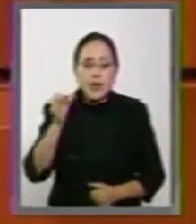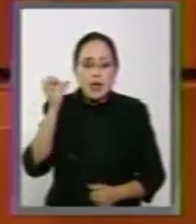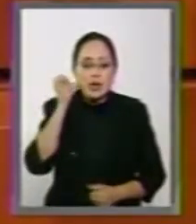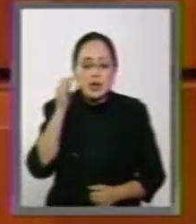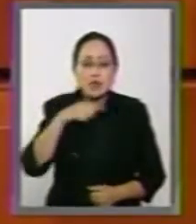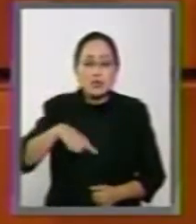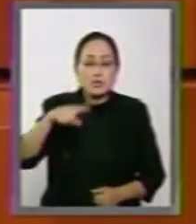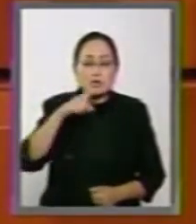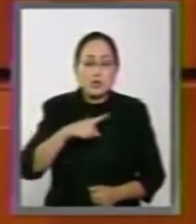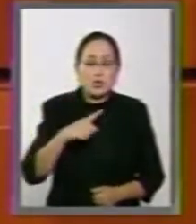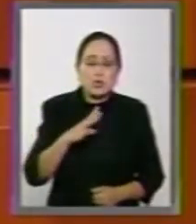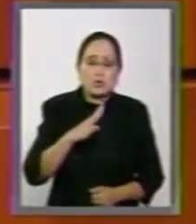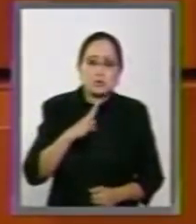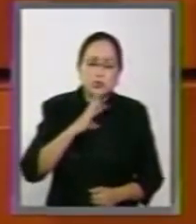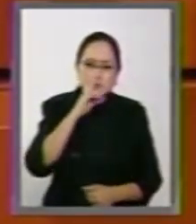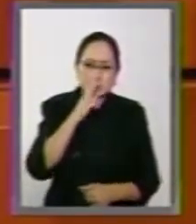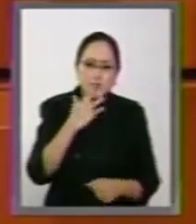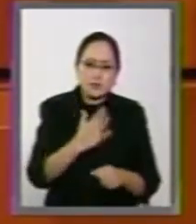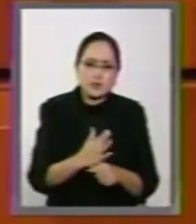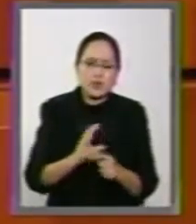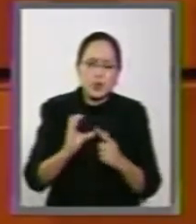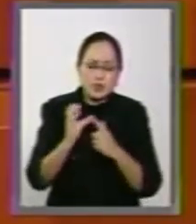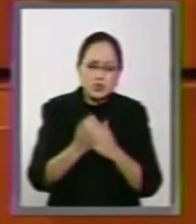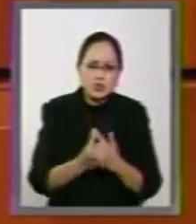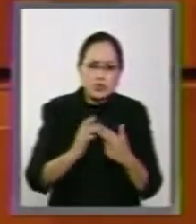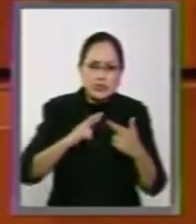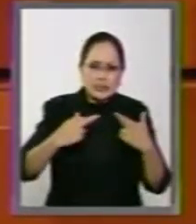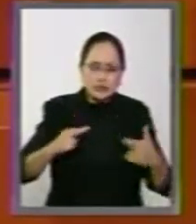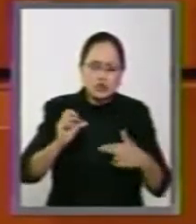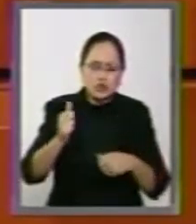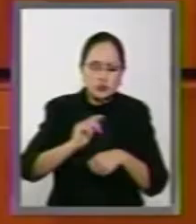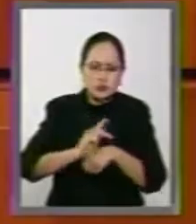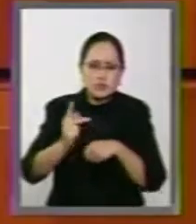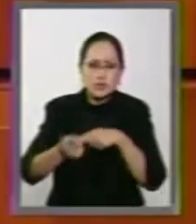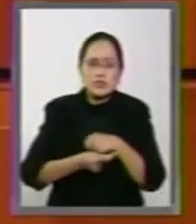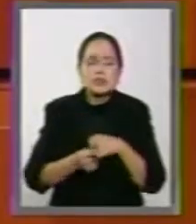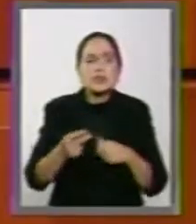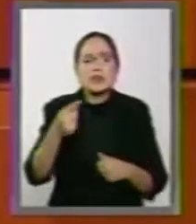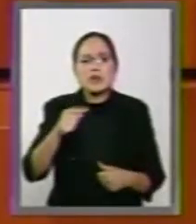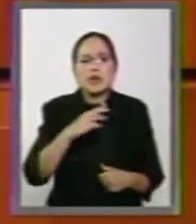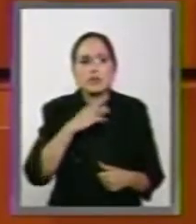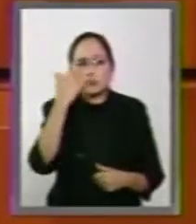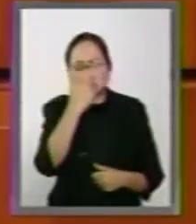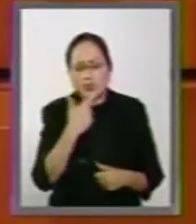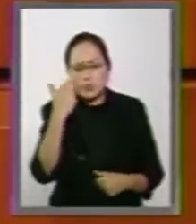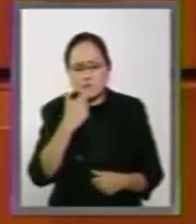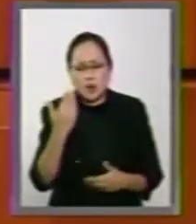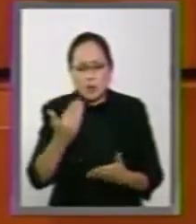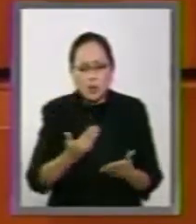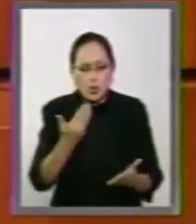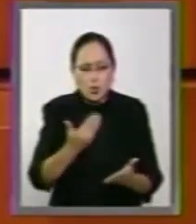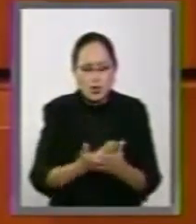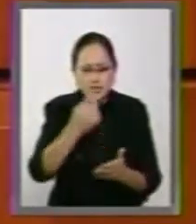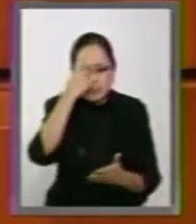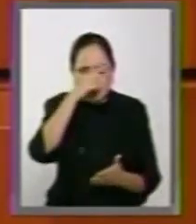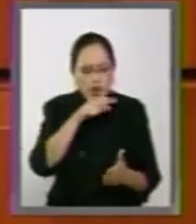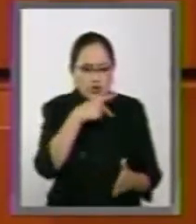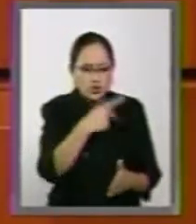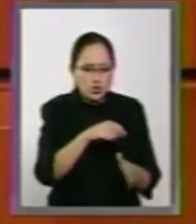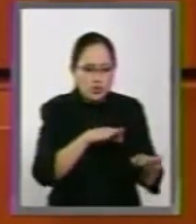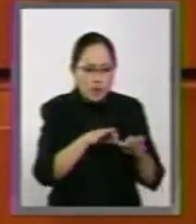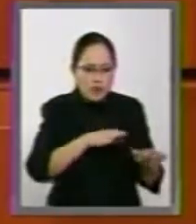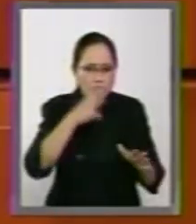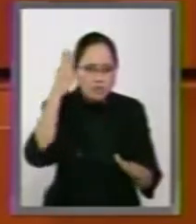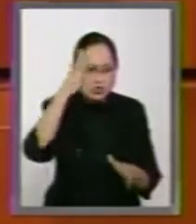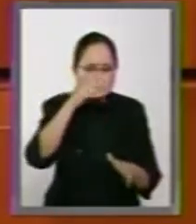tarea en el seno de la Comisión de Relaciones Exteriores de analizar la propuesta de trabajo del embajador Juan